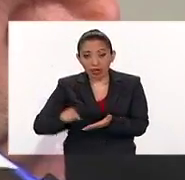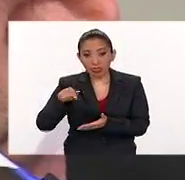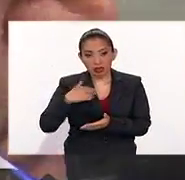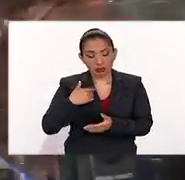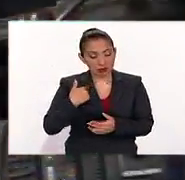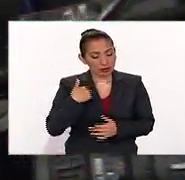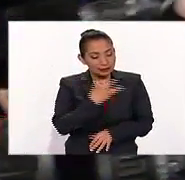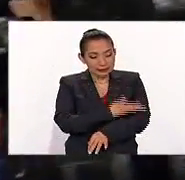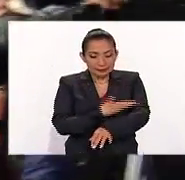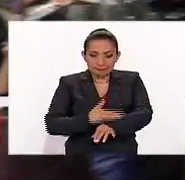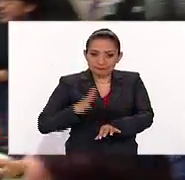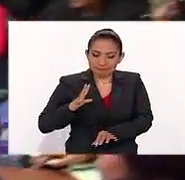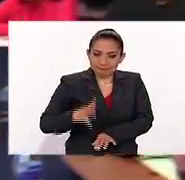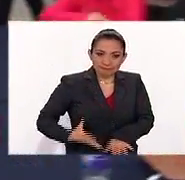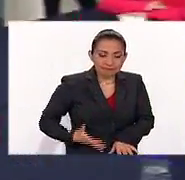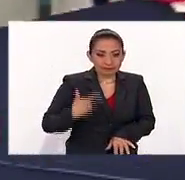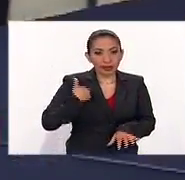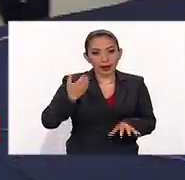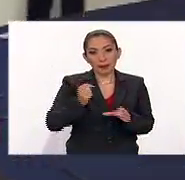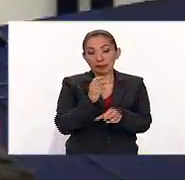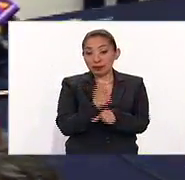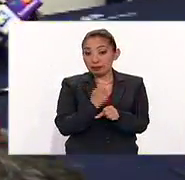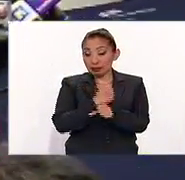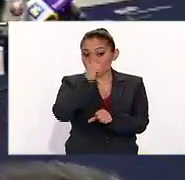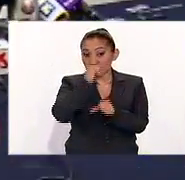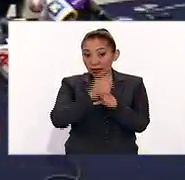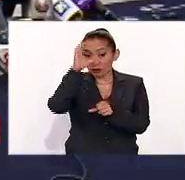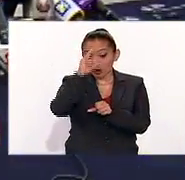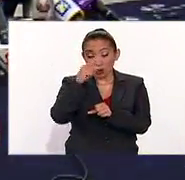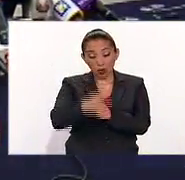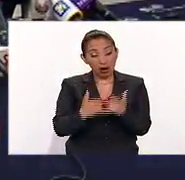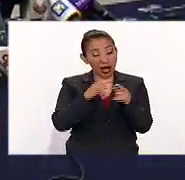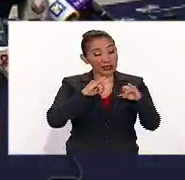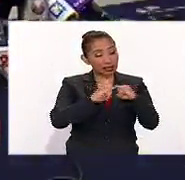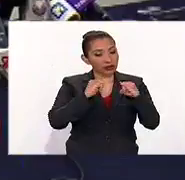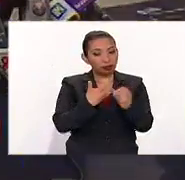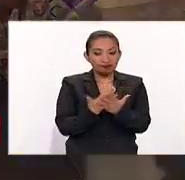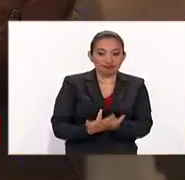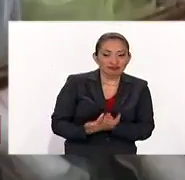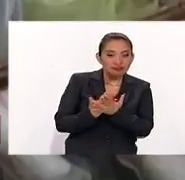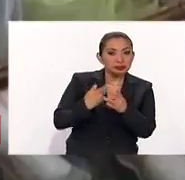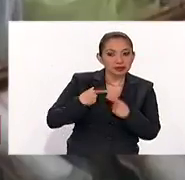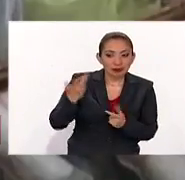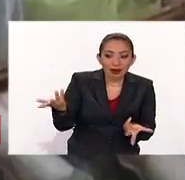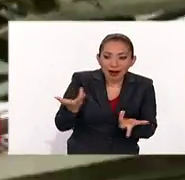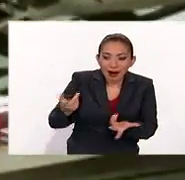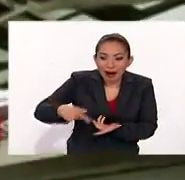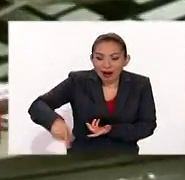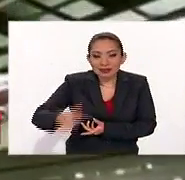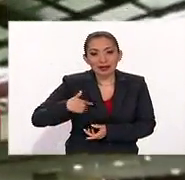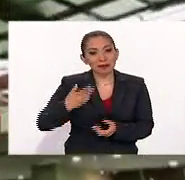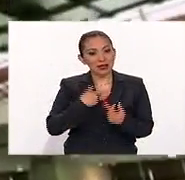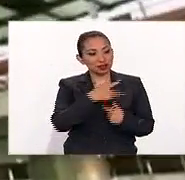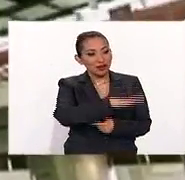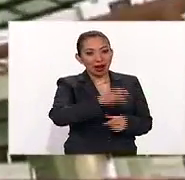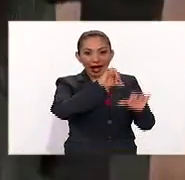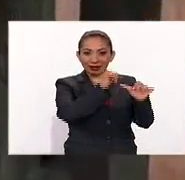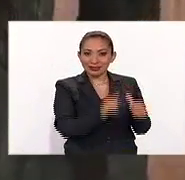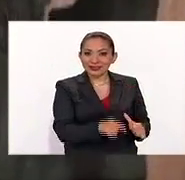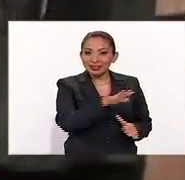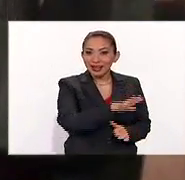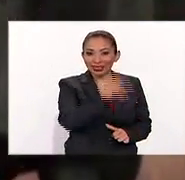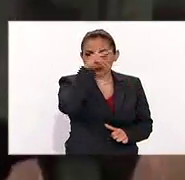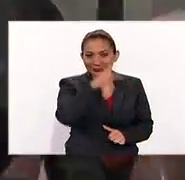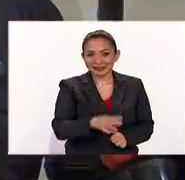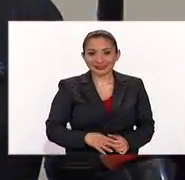un honor ser el primer secretario de Cultura de México, una institución largamente esperada por la sociedad y la comunidad cultural y artística